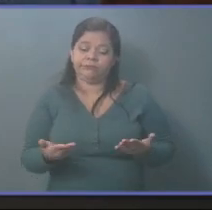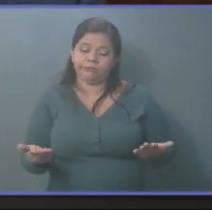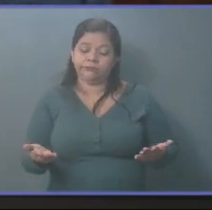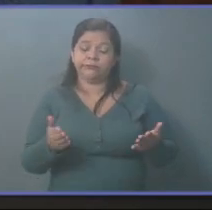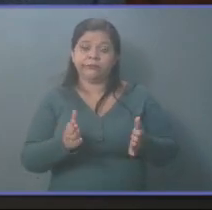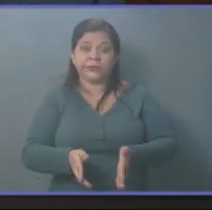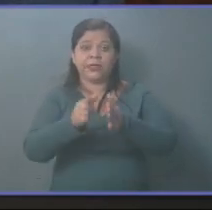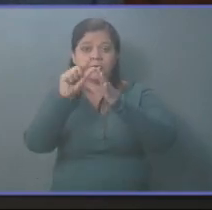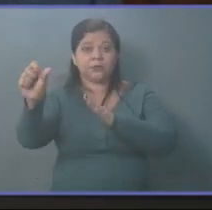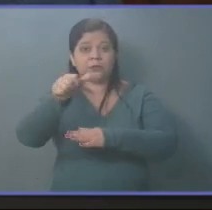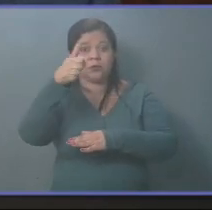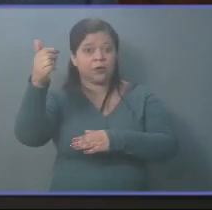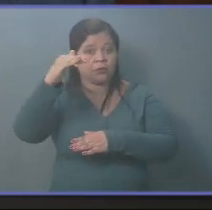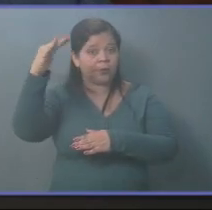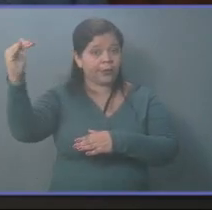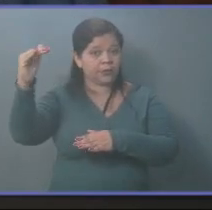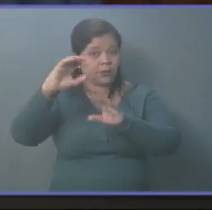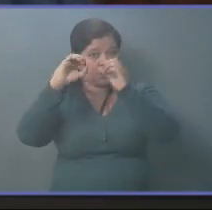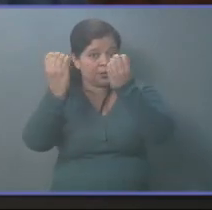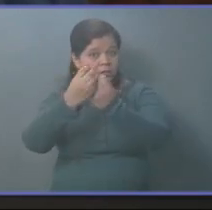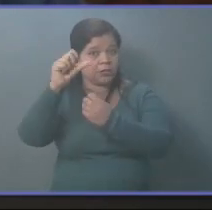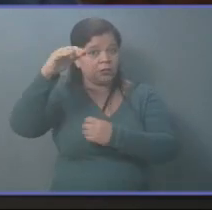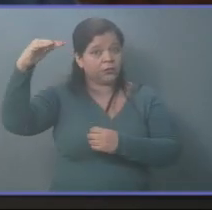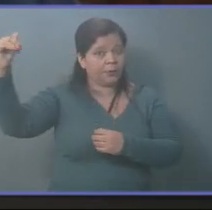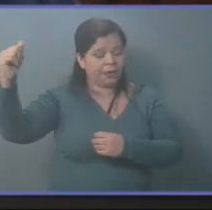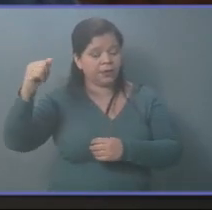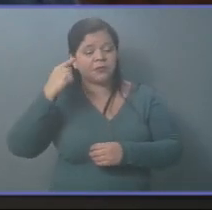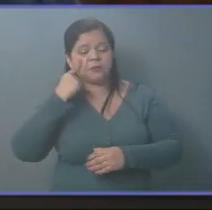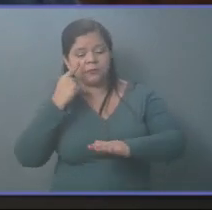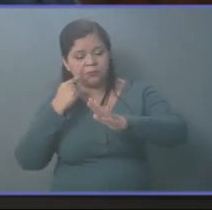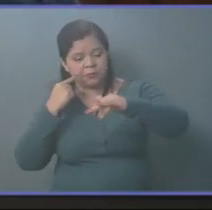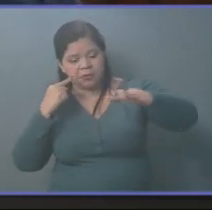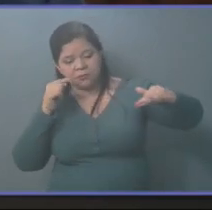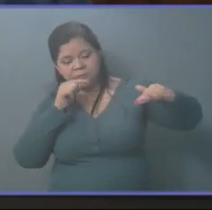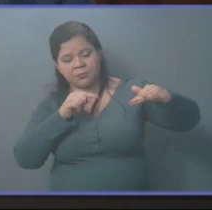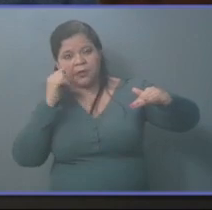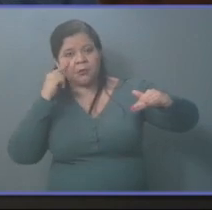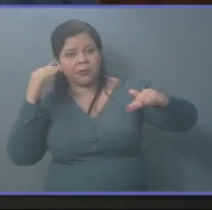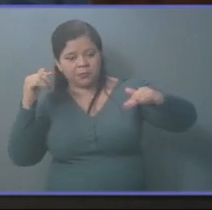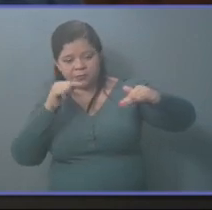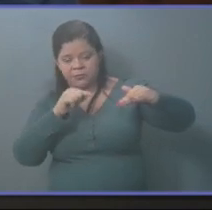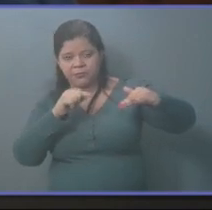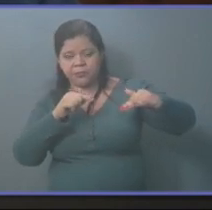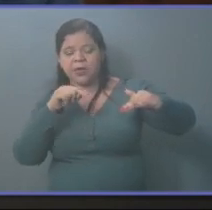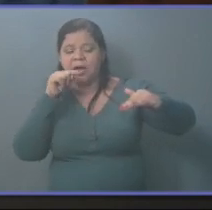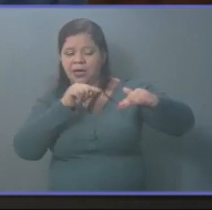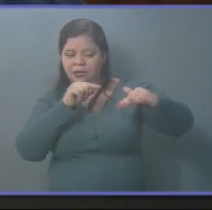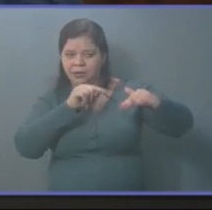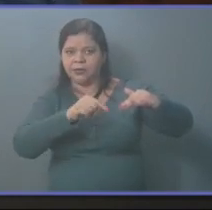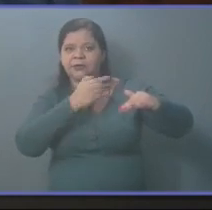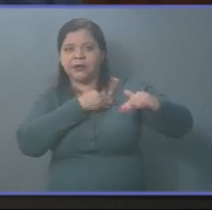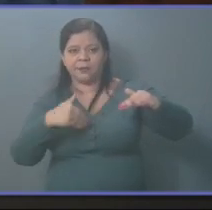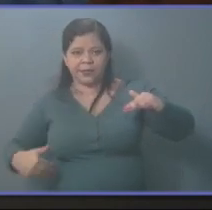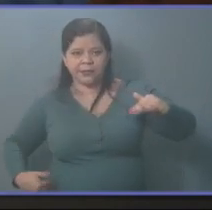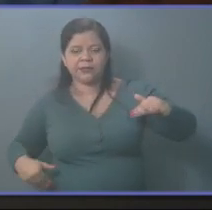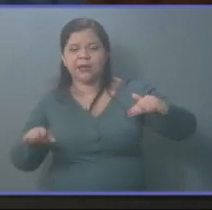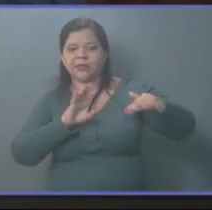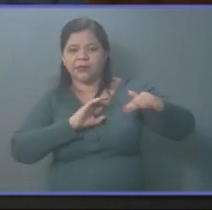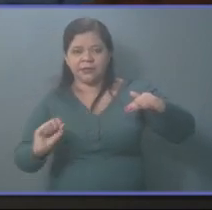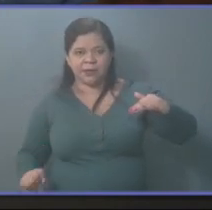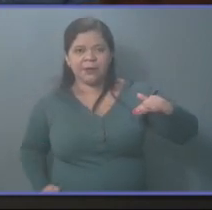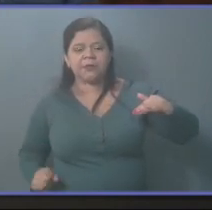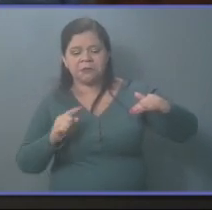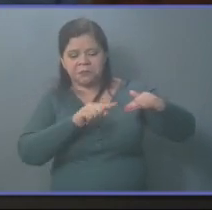organismos internacionales reconocen el trabajo del presidente y de sus